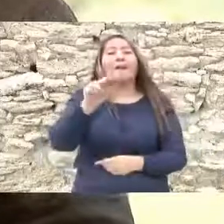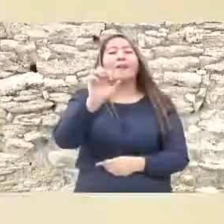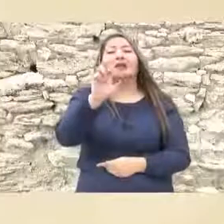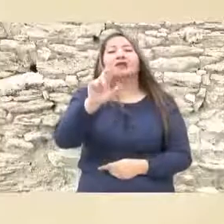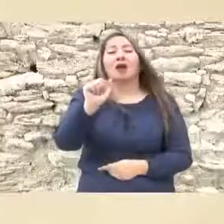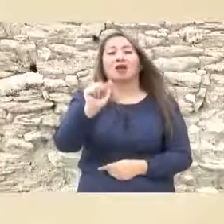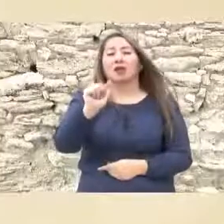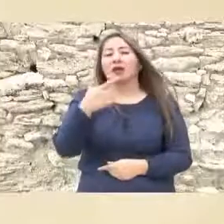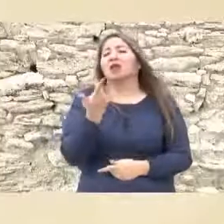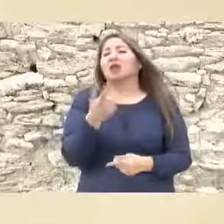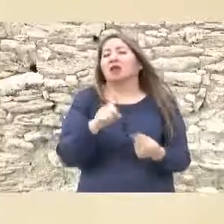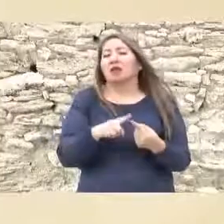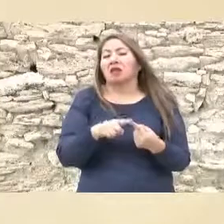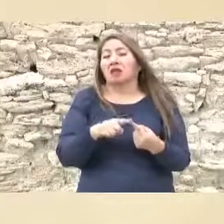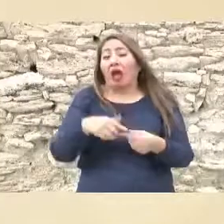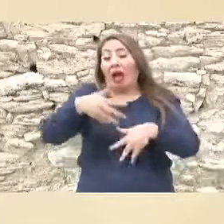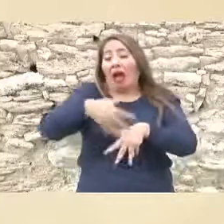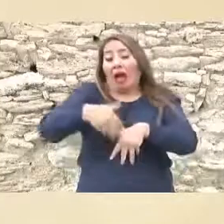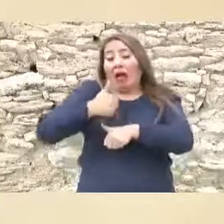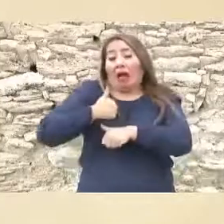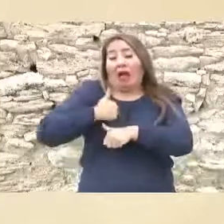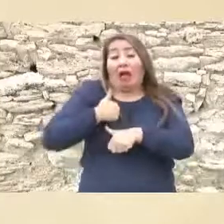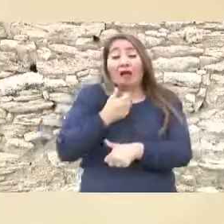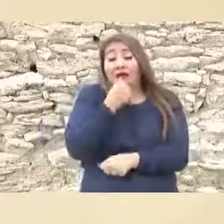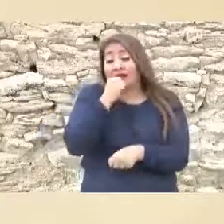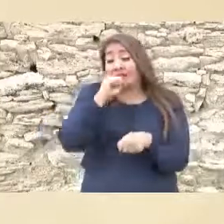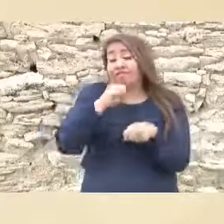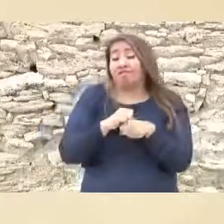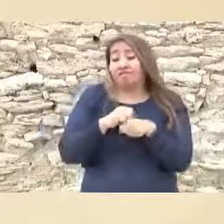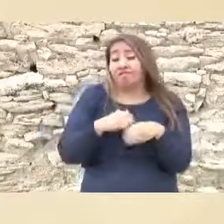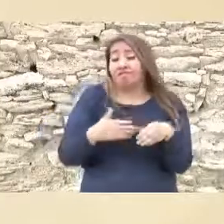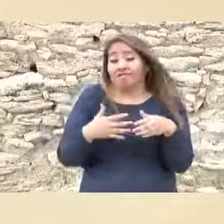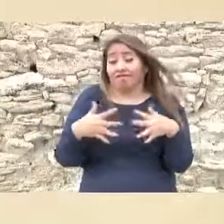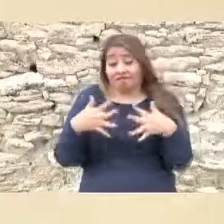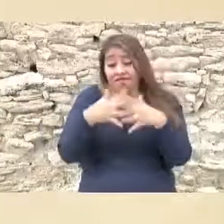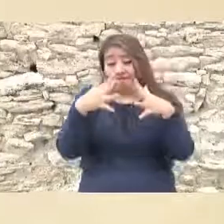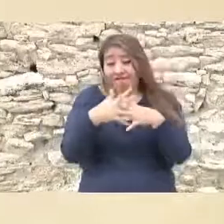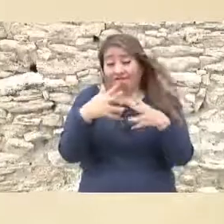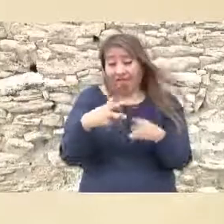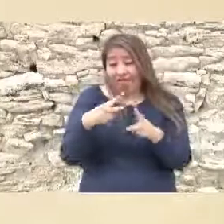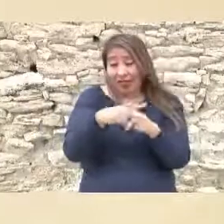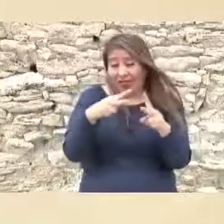con Francisco y Madero